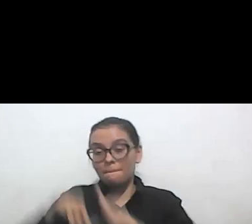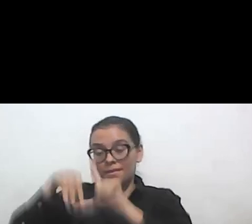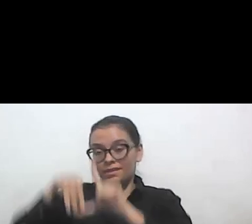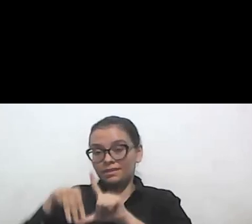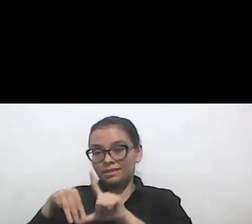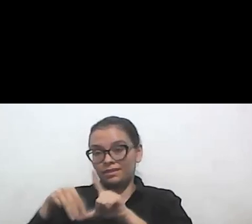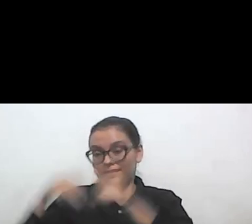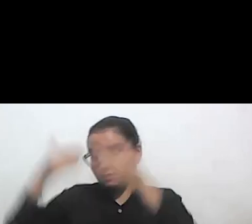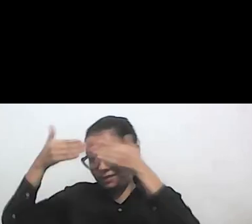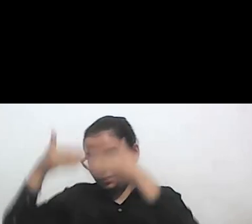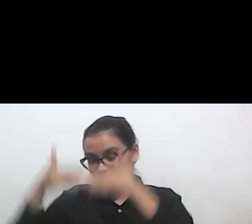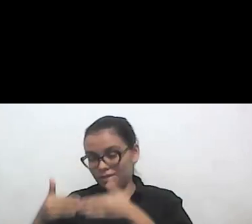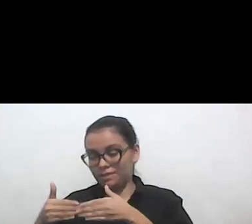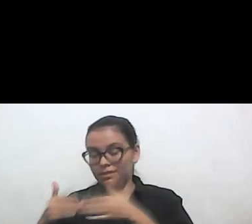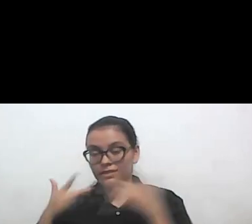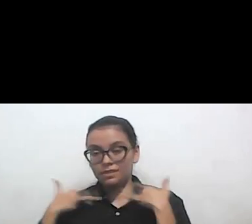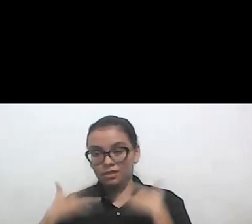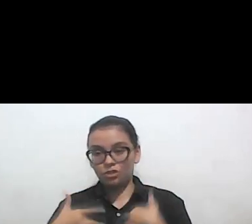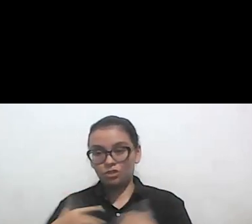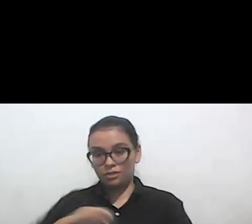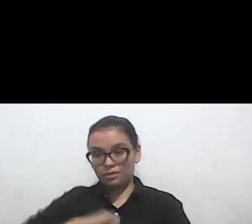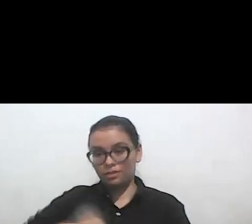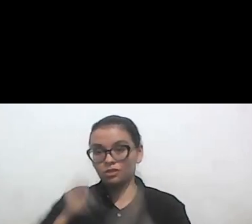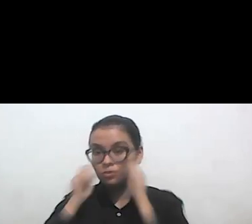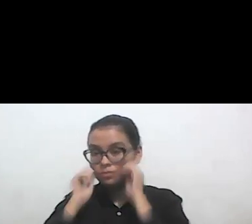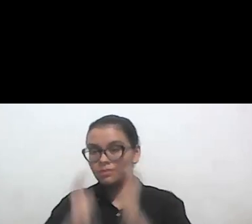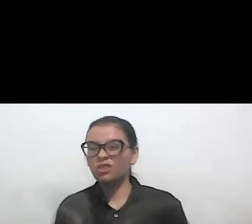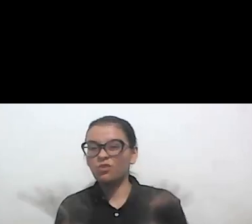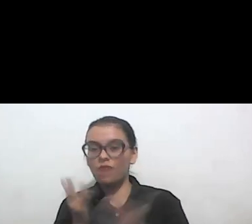Salud y Derechos Humanos de la Universidad de ICESI.